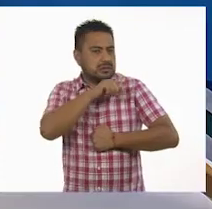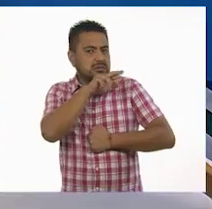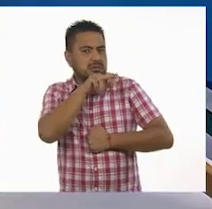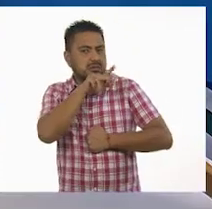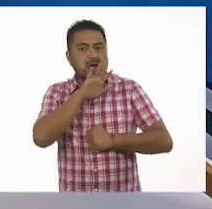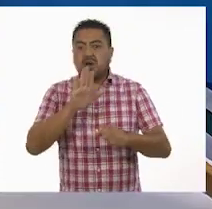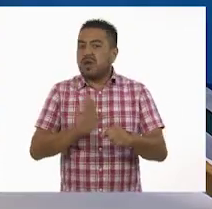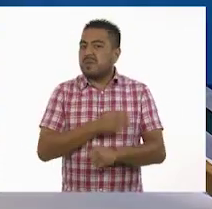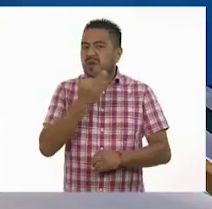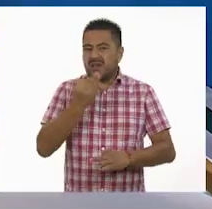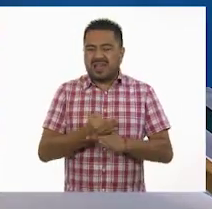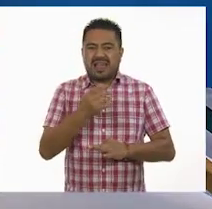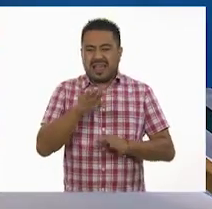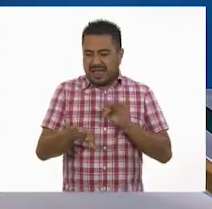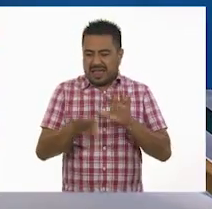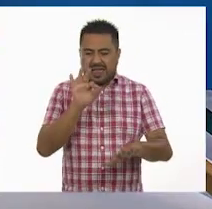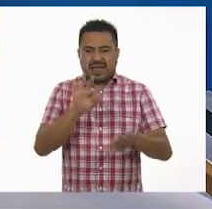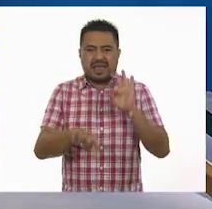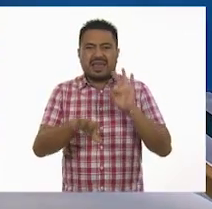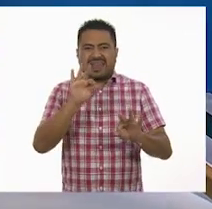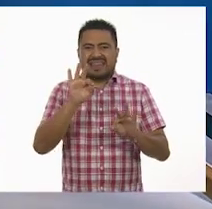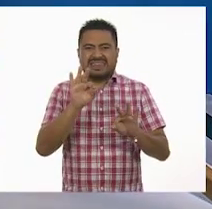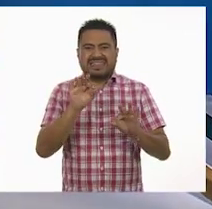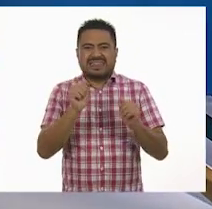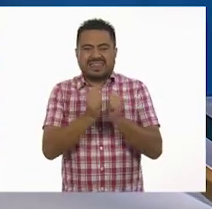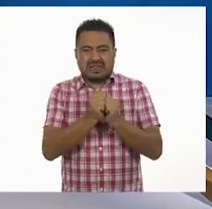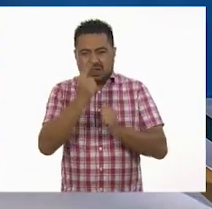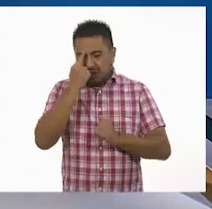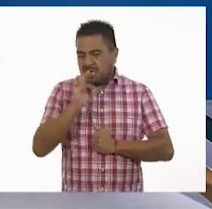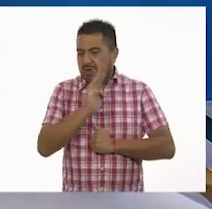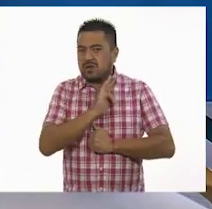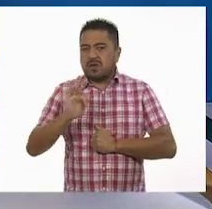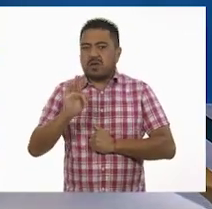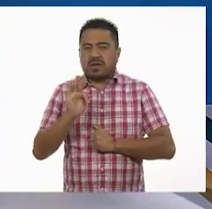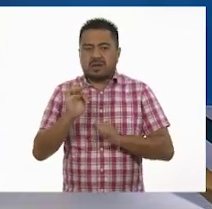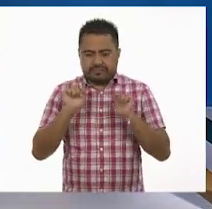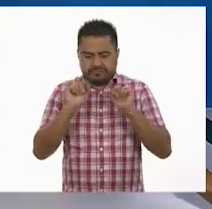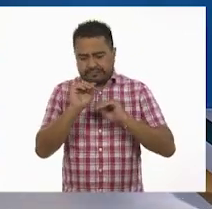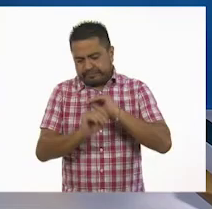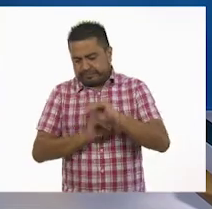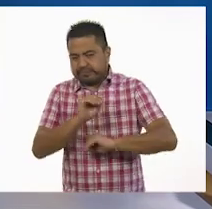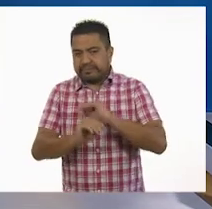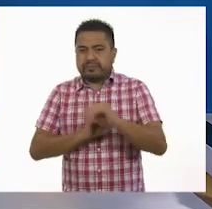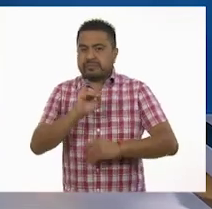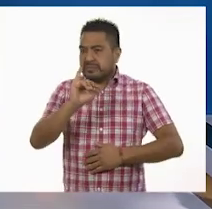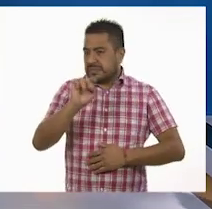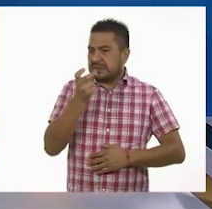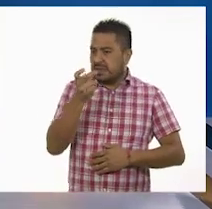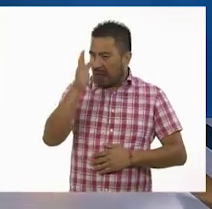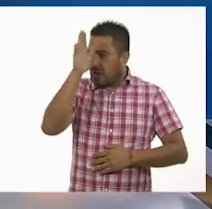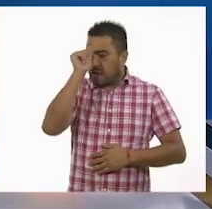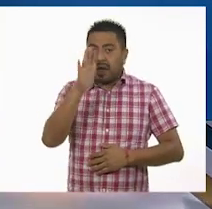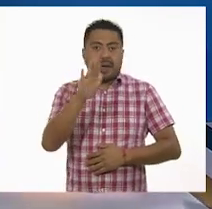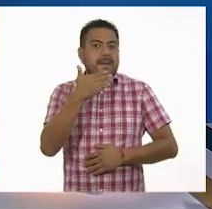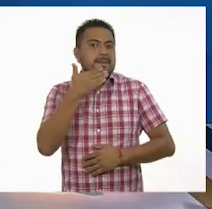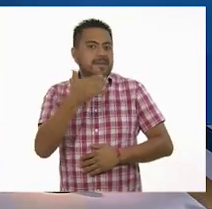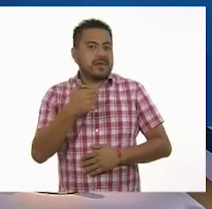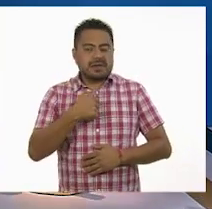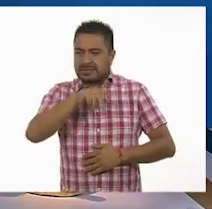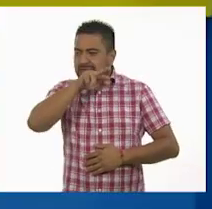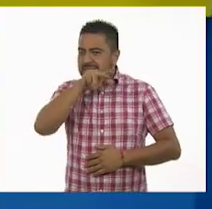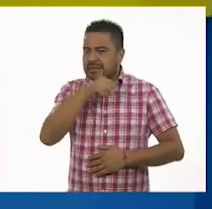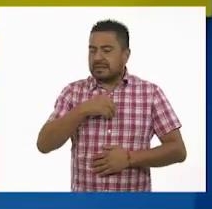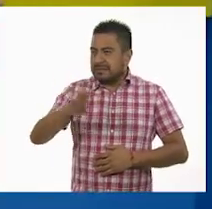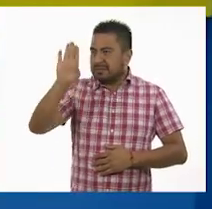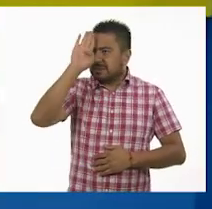Porque como ya seleccionamos chímpete champata para poderla escenificar. Sí, ¿te acuerdas? Muy bien. Me quedé preocupada y